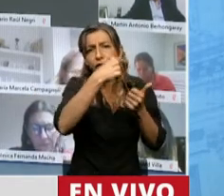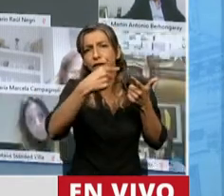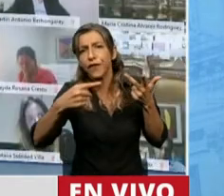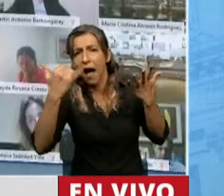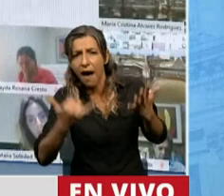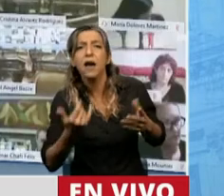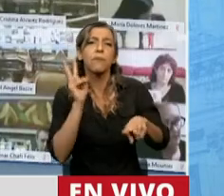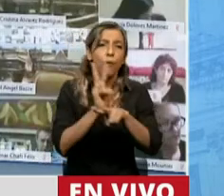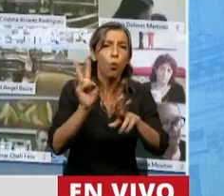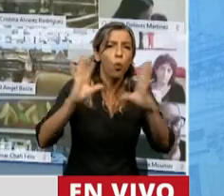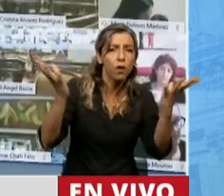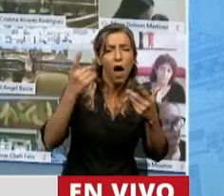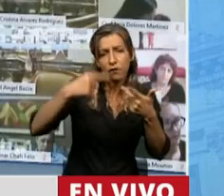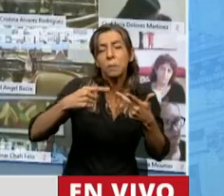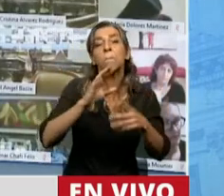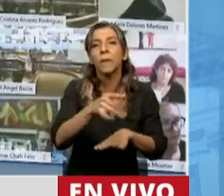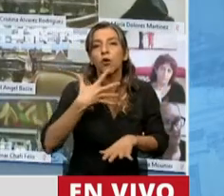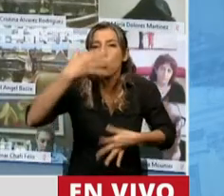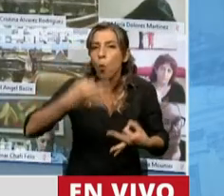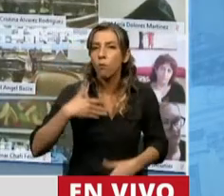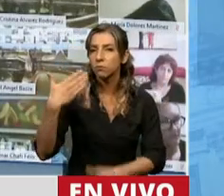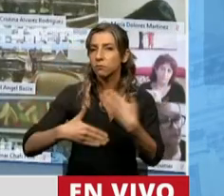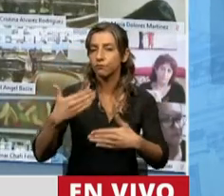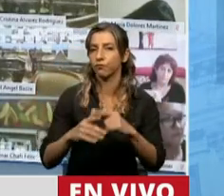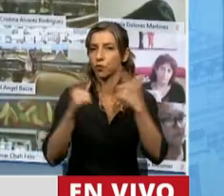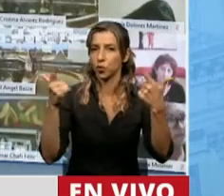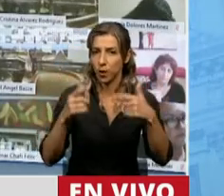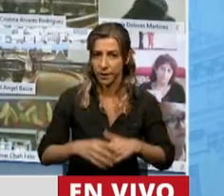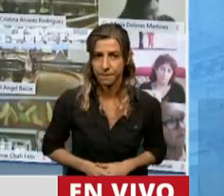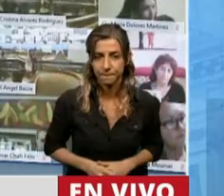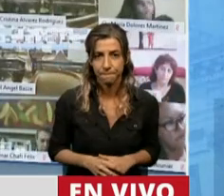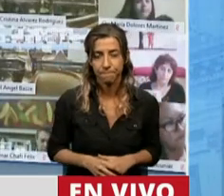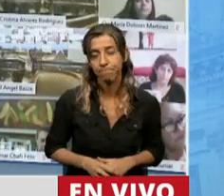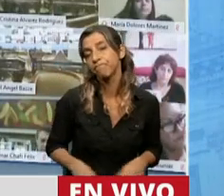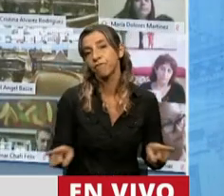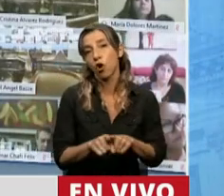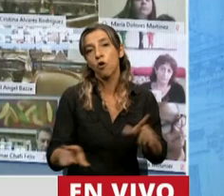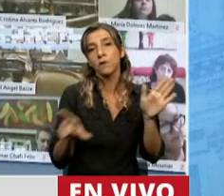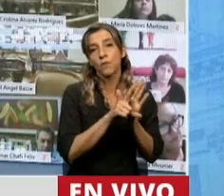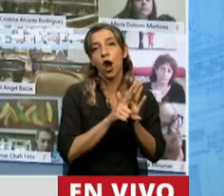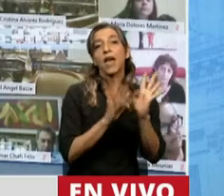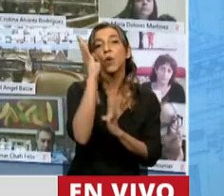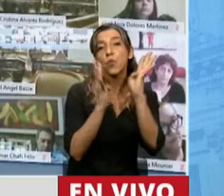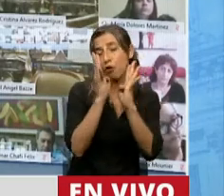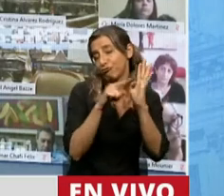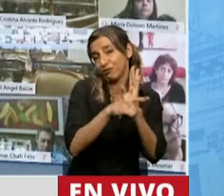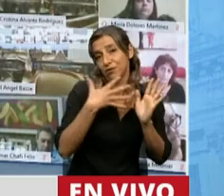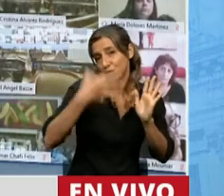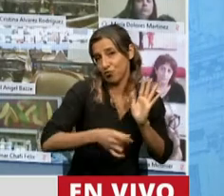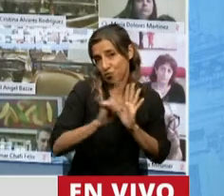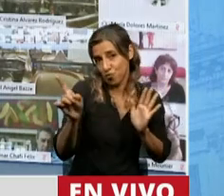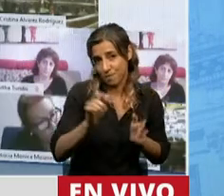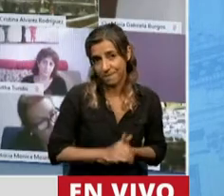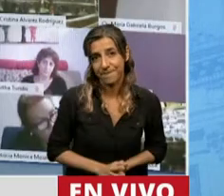pero que en muchos casos no se implementan como corresponden o que directamente se incumplen, como es el caso de la ley de bosques. Y el acceso a la